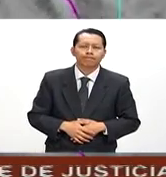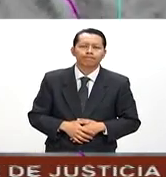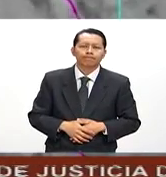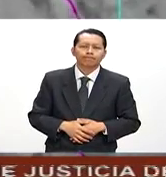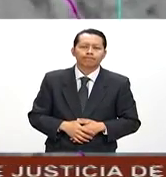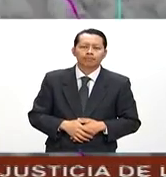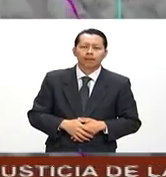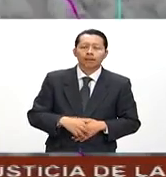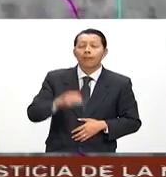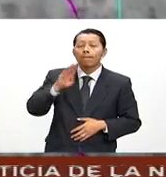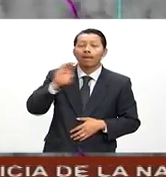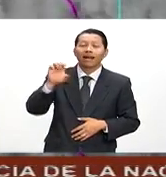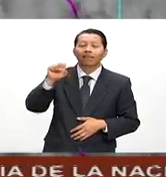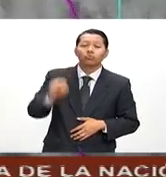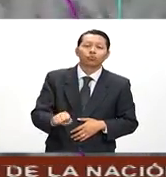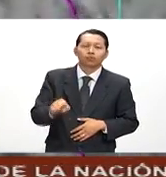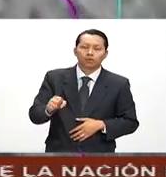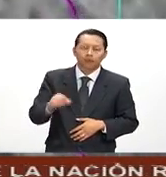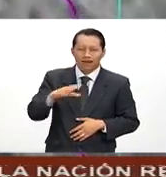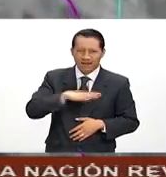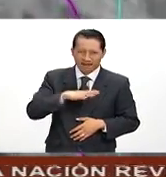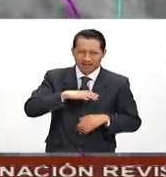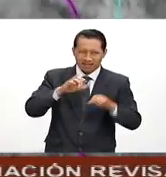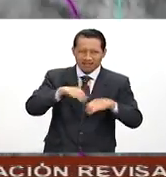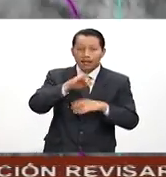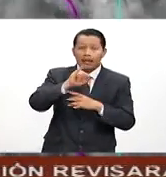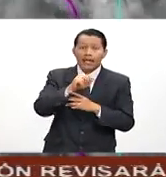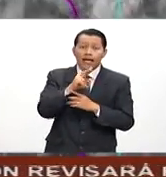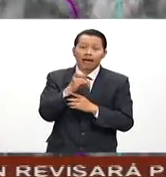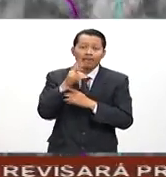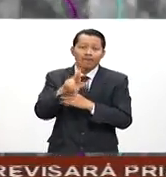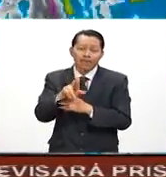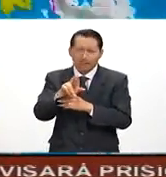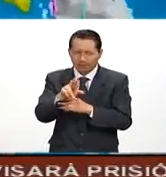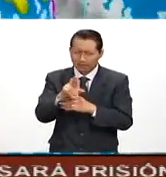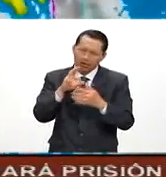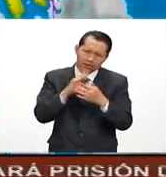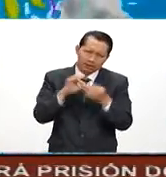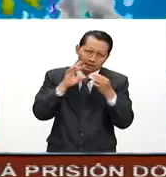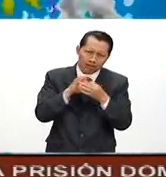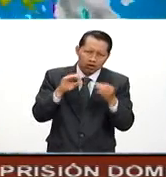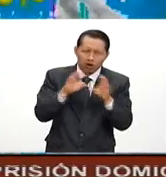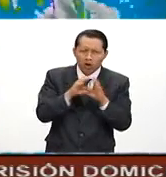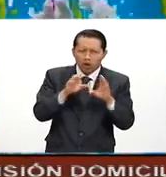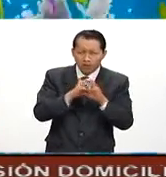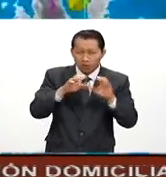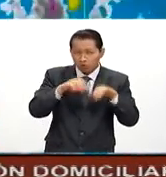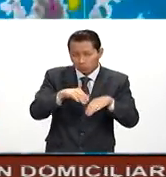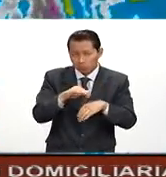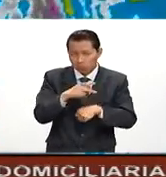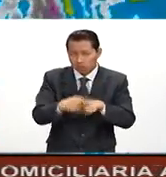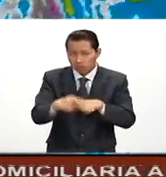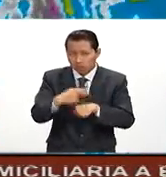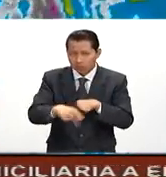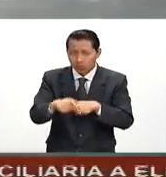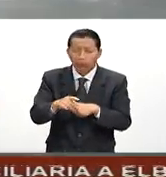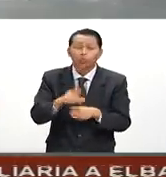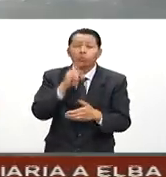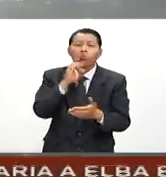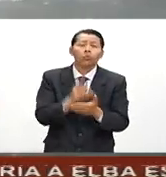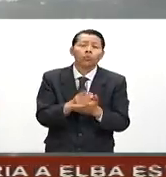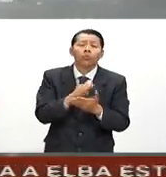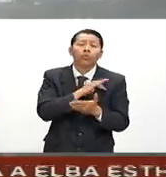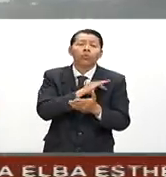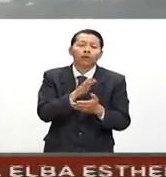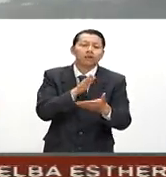En Baja California Sur, los efectos del fenómeno Javier, lo que fue catalogado como una tormenta de peligro y que atravesó la media península entrando